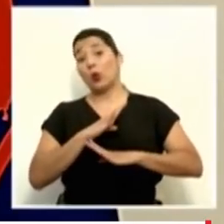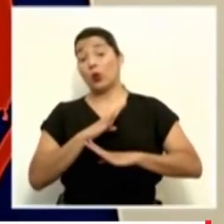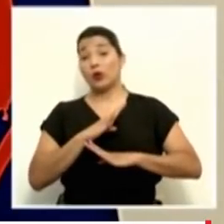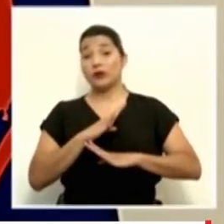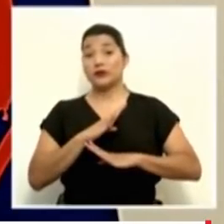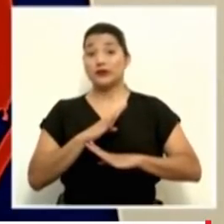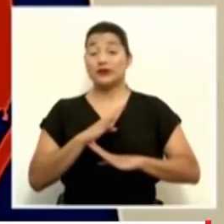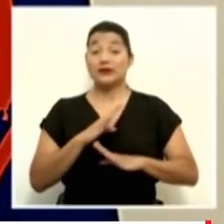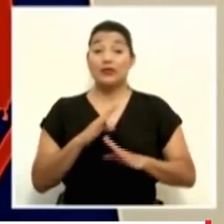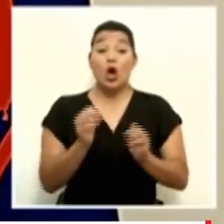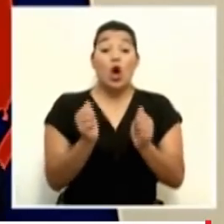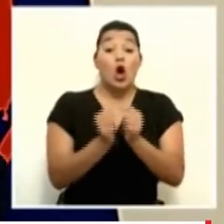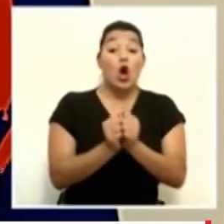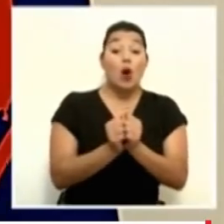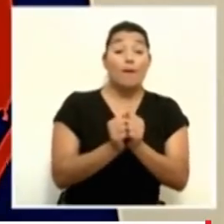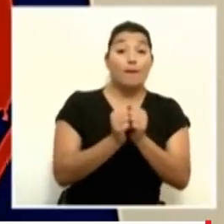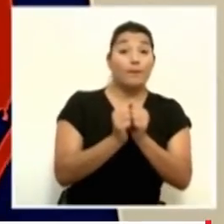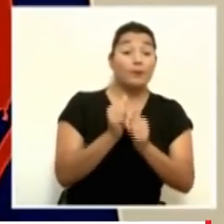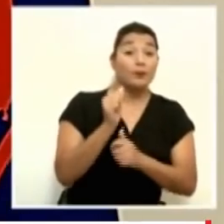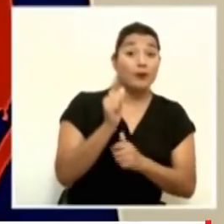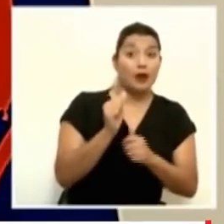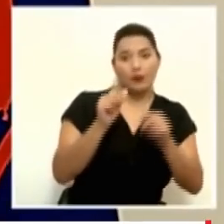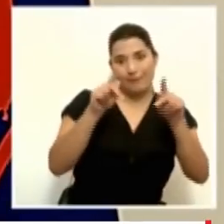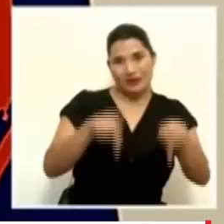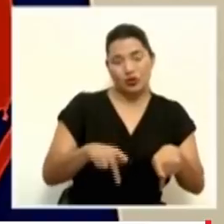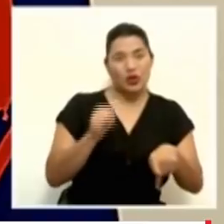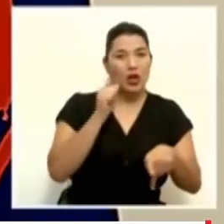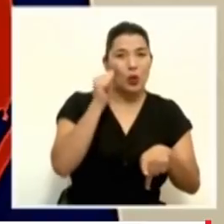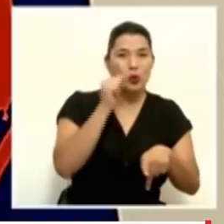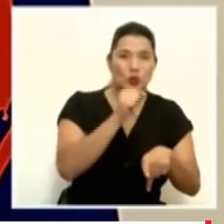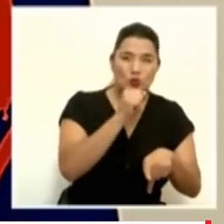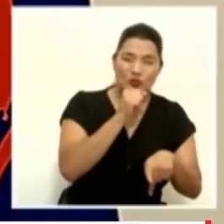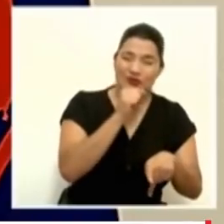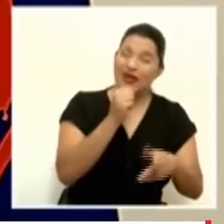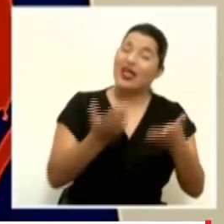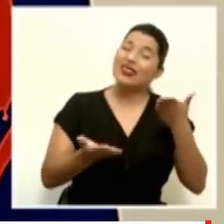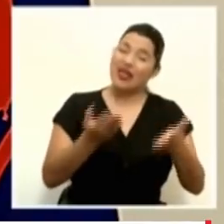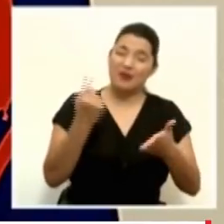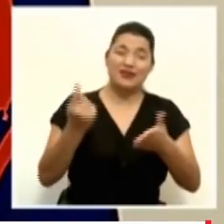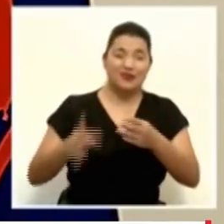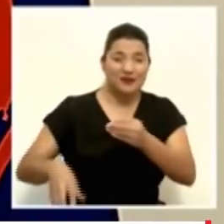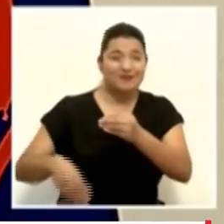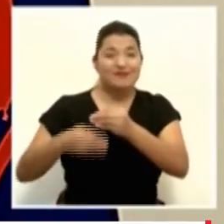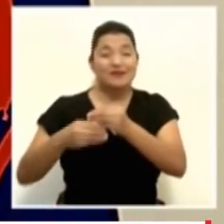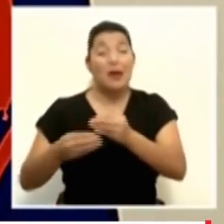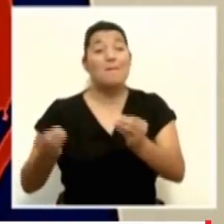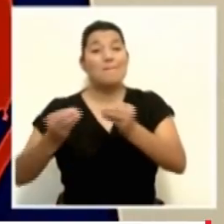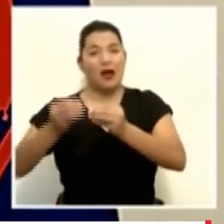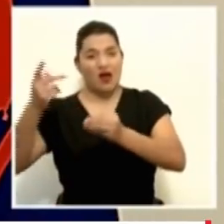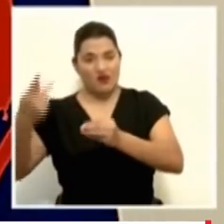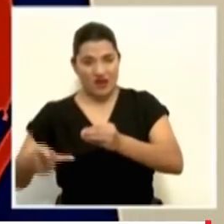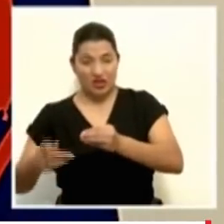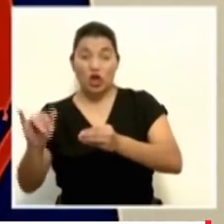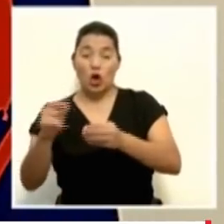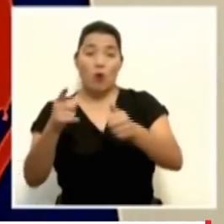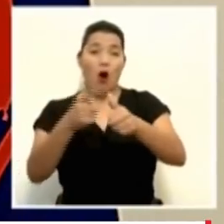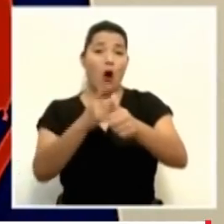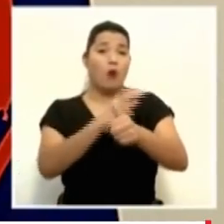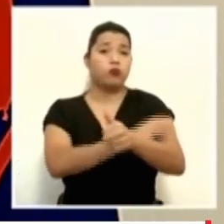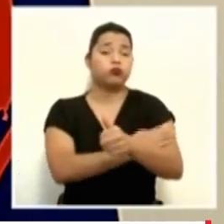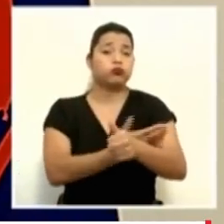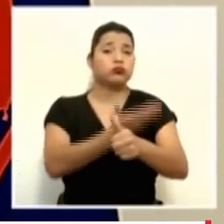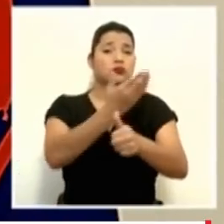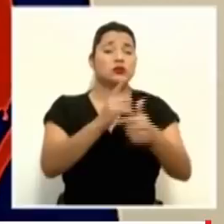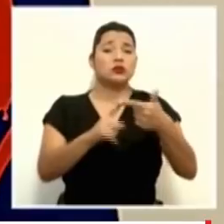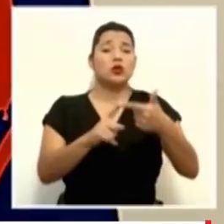avanzada, normalmente tiene que haber otros factores que son hipertensión, diabetes, obesidad,